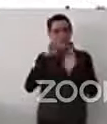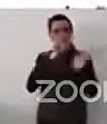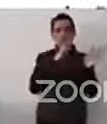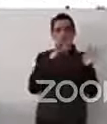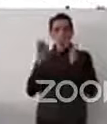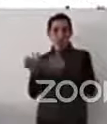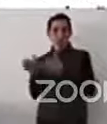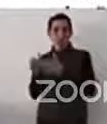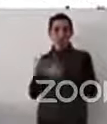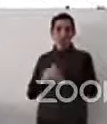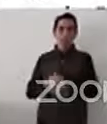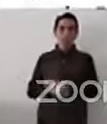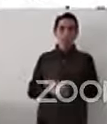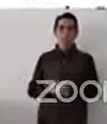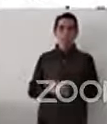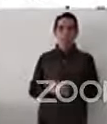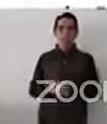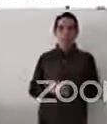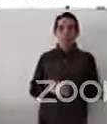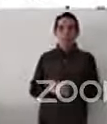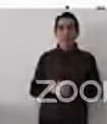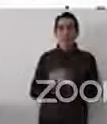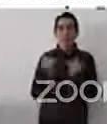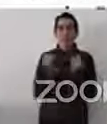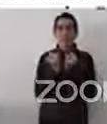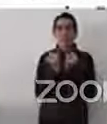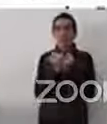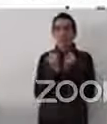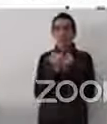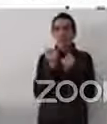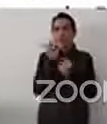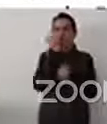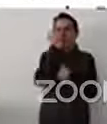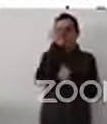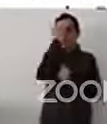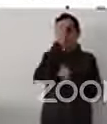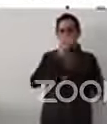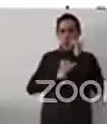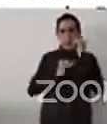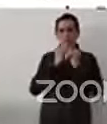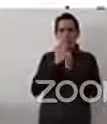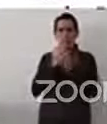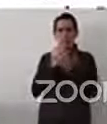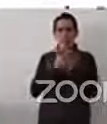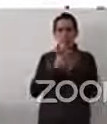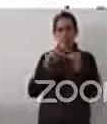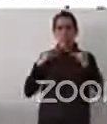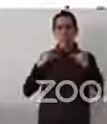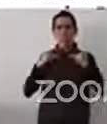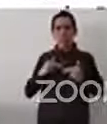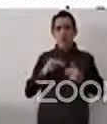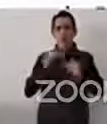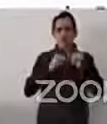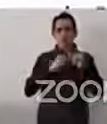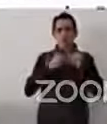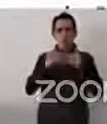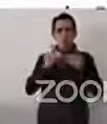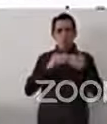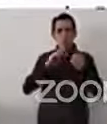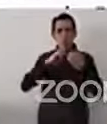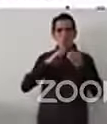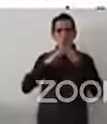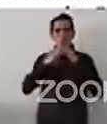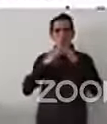humanos va evolucionando también. Otro importante, les hablaba del lenguaje en principio, el protocolo de